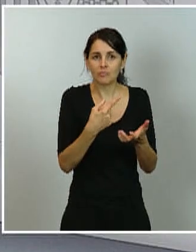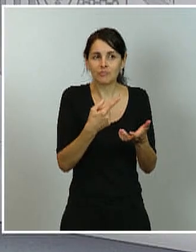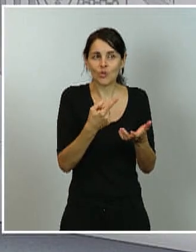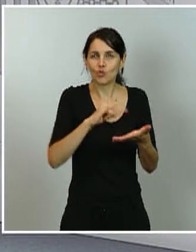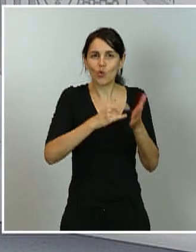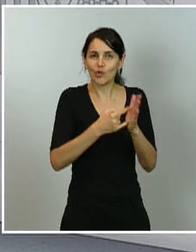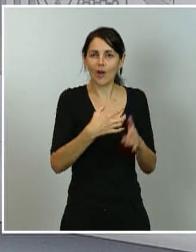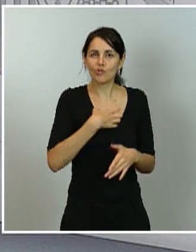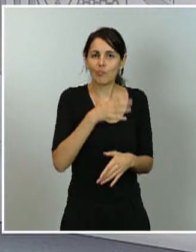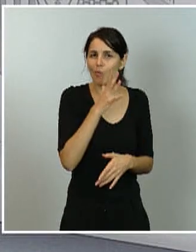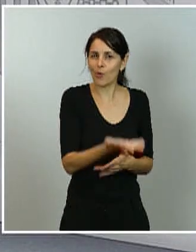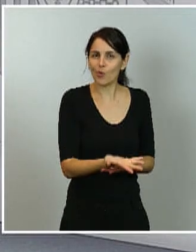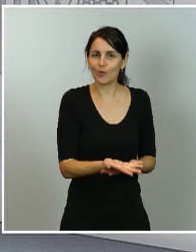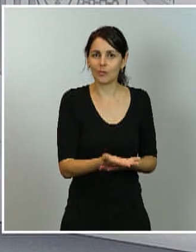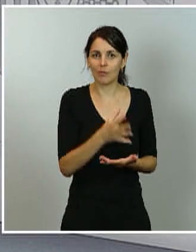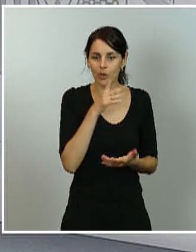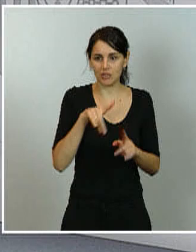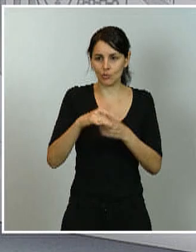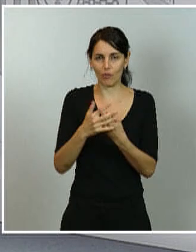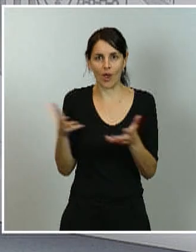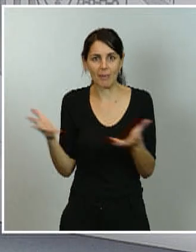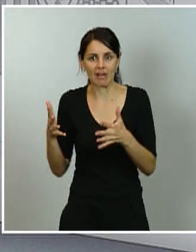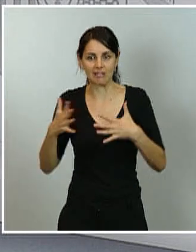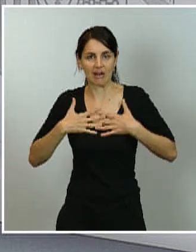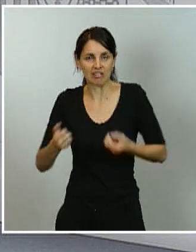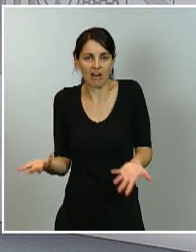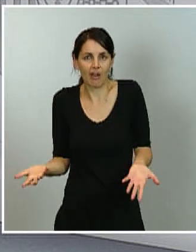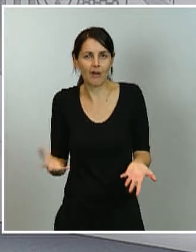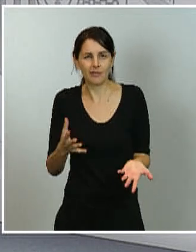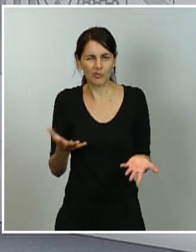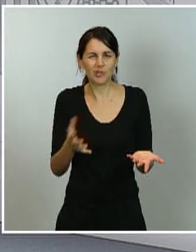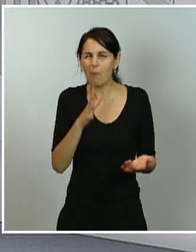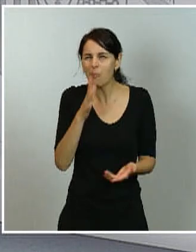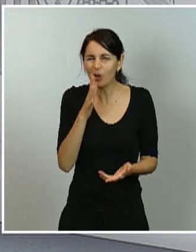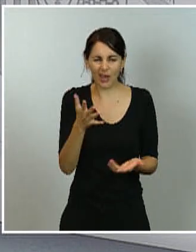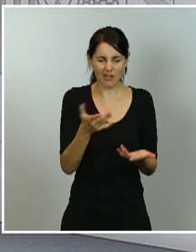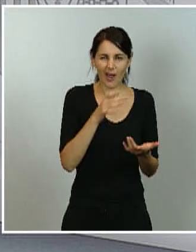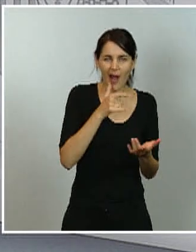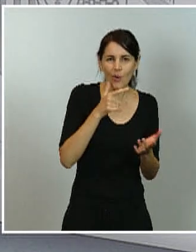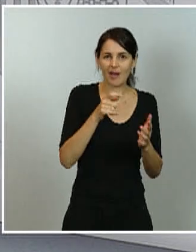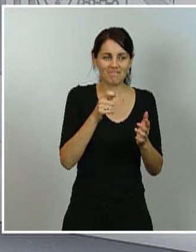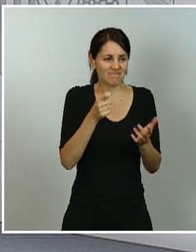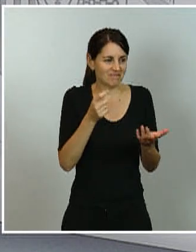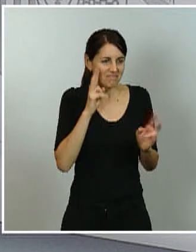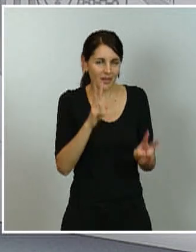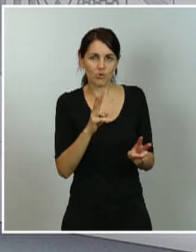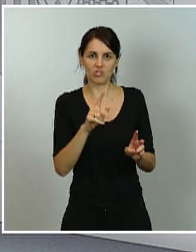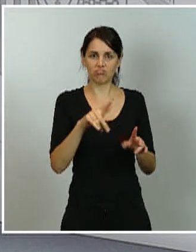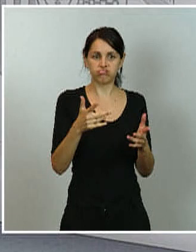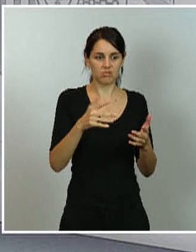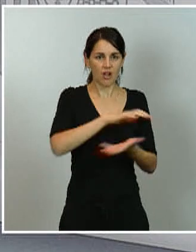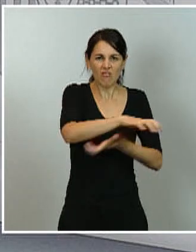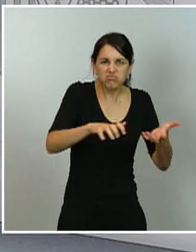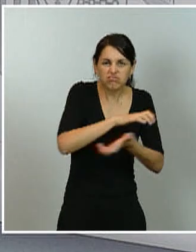podría yo contar a Italia de por qué es tan complicado superar estas diferencias